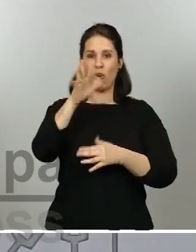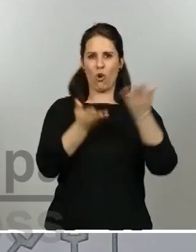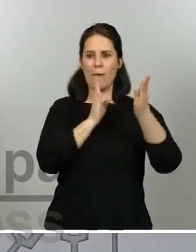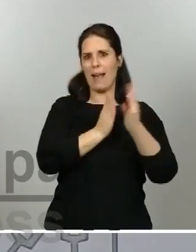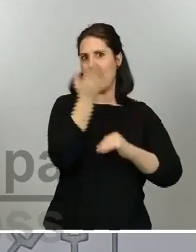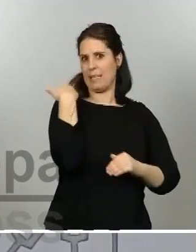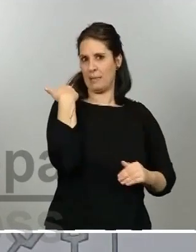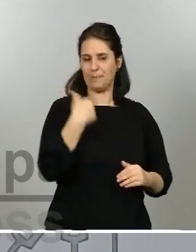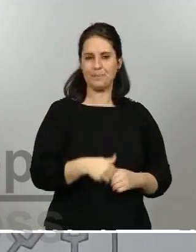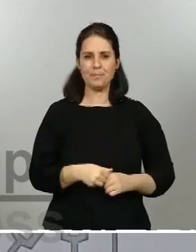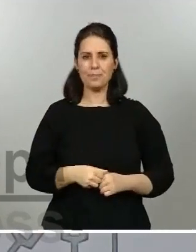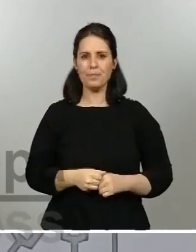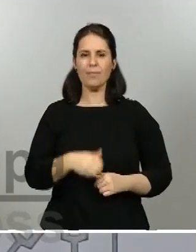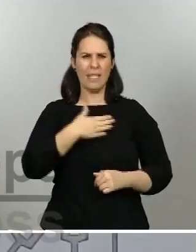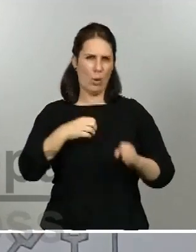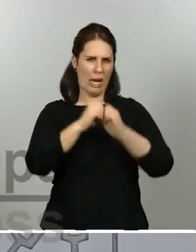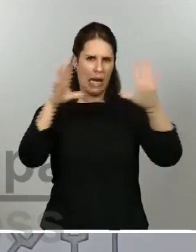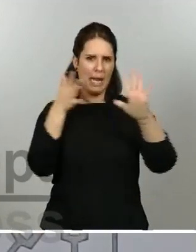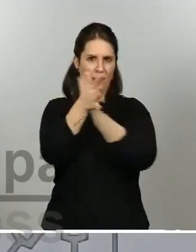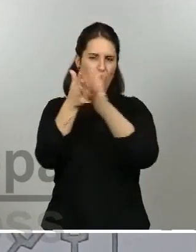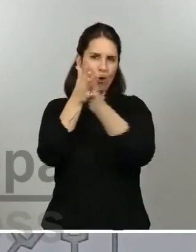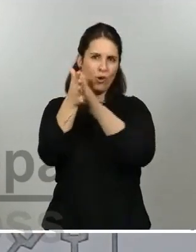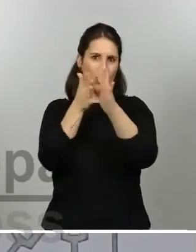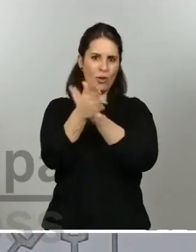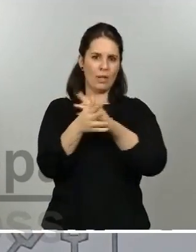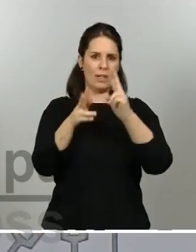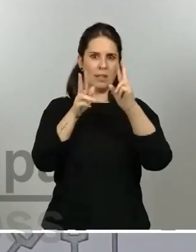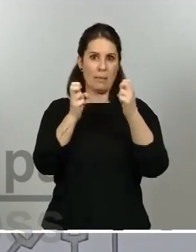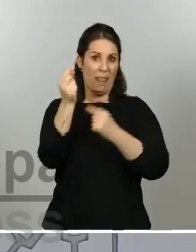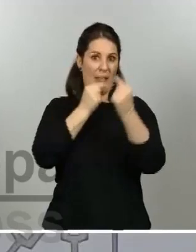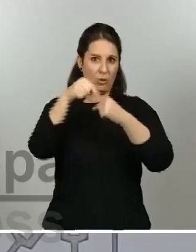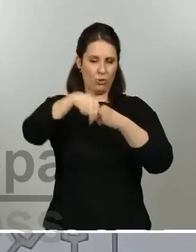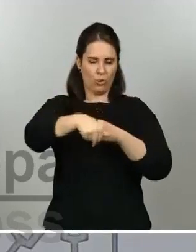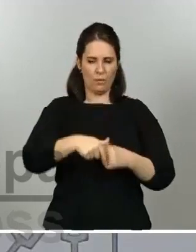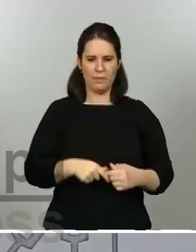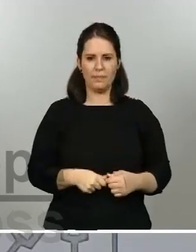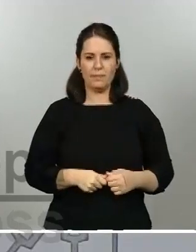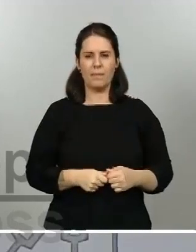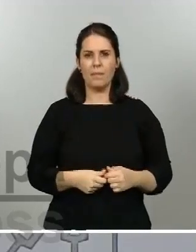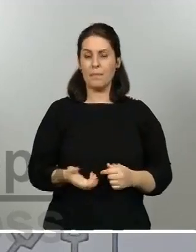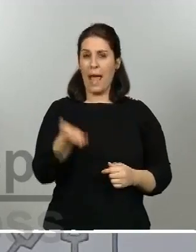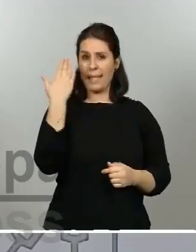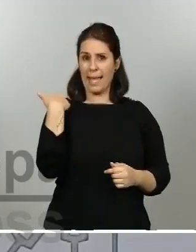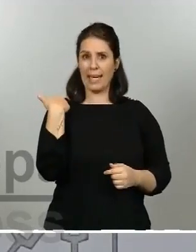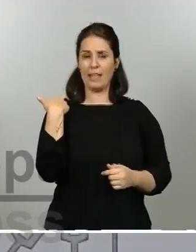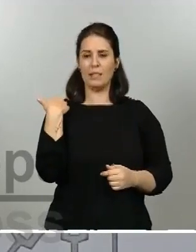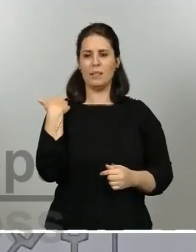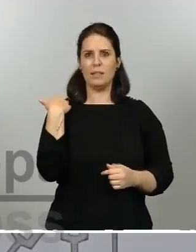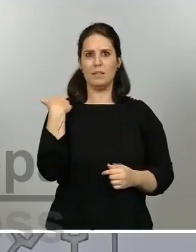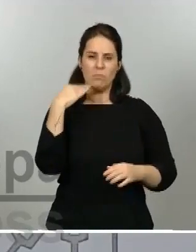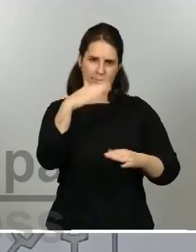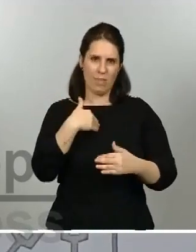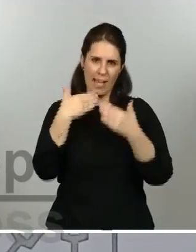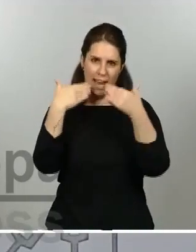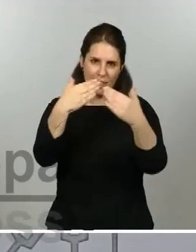pequeña aclaración en cuanto a estos nuevos datos. Ayer, y se lo agradezco mucho por el esfuerzo que han